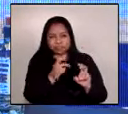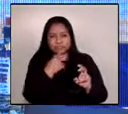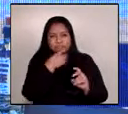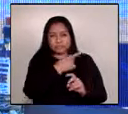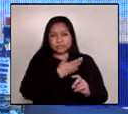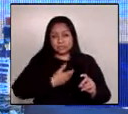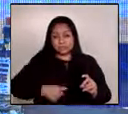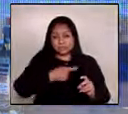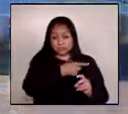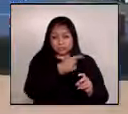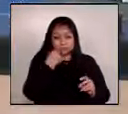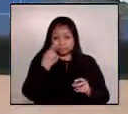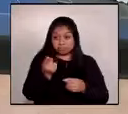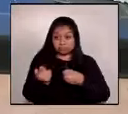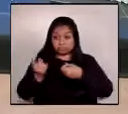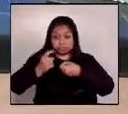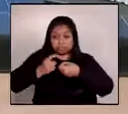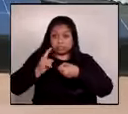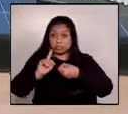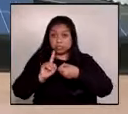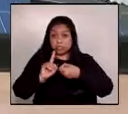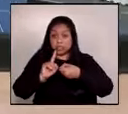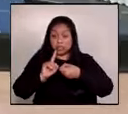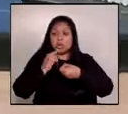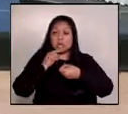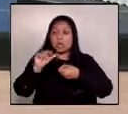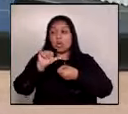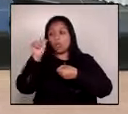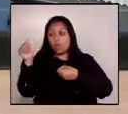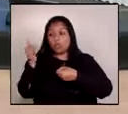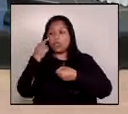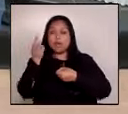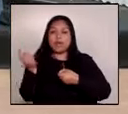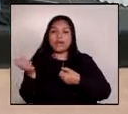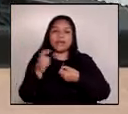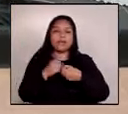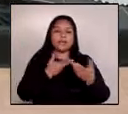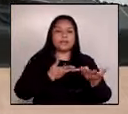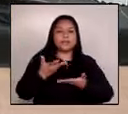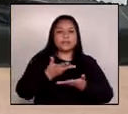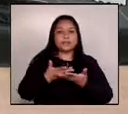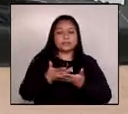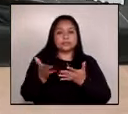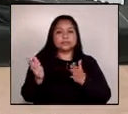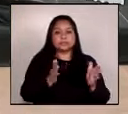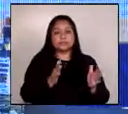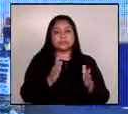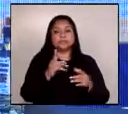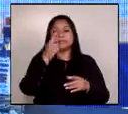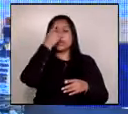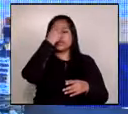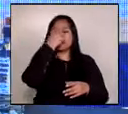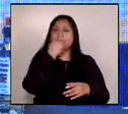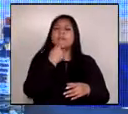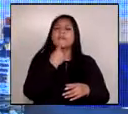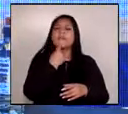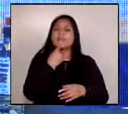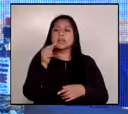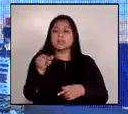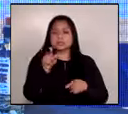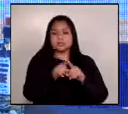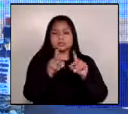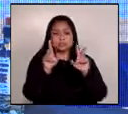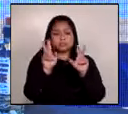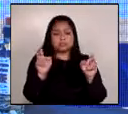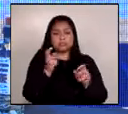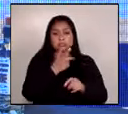ejecutivo que no forme parte del grupo permanente de la comisión en cuanto a los perfiles de la instancia de consejeros